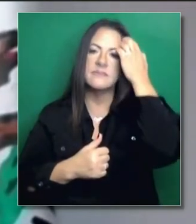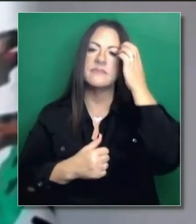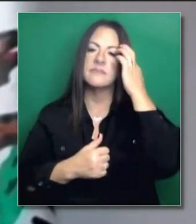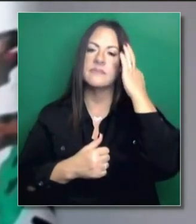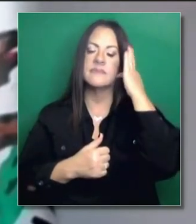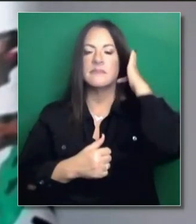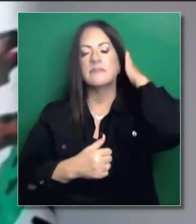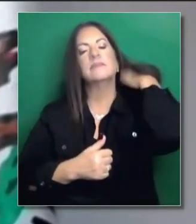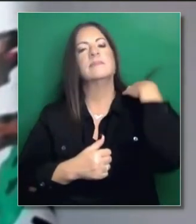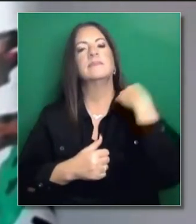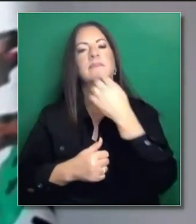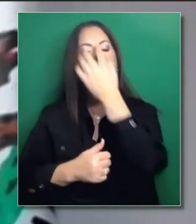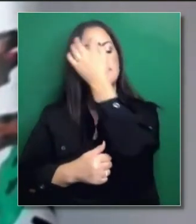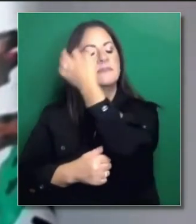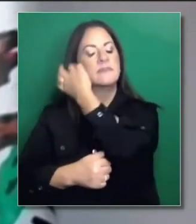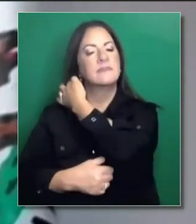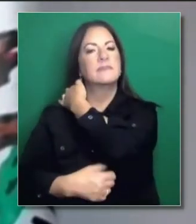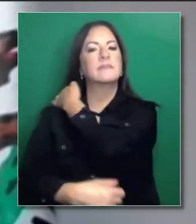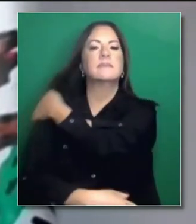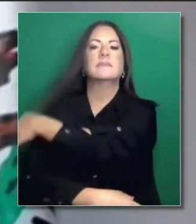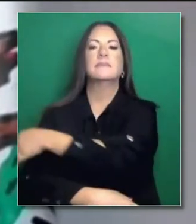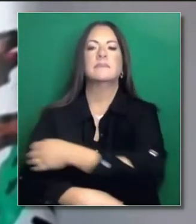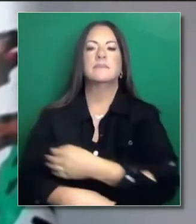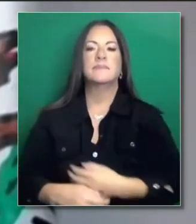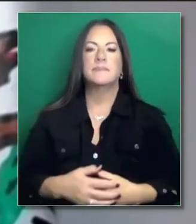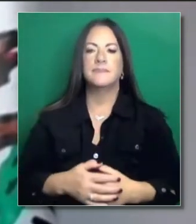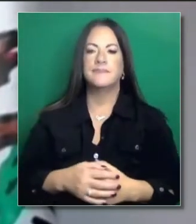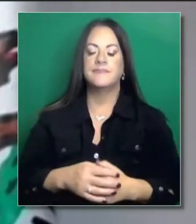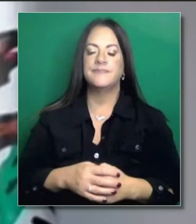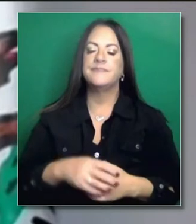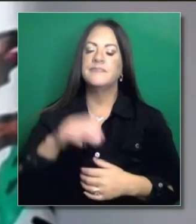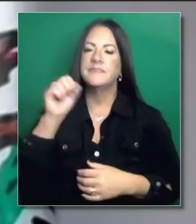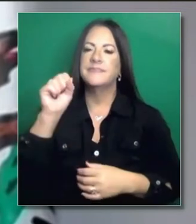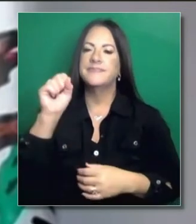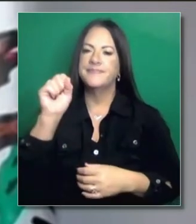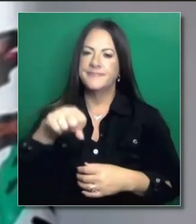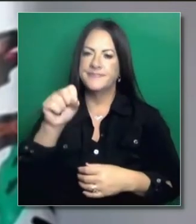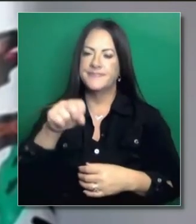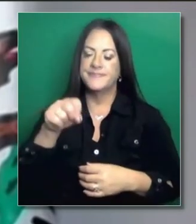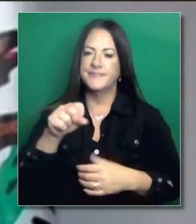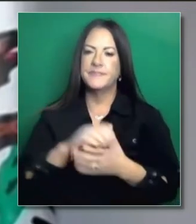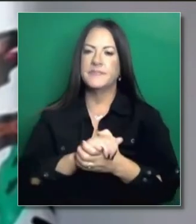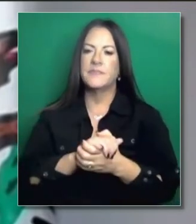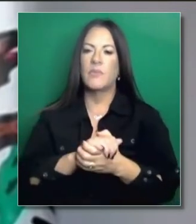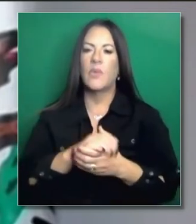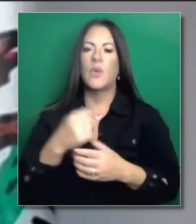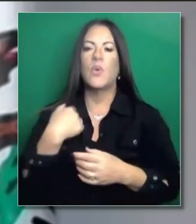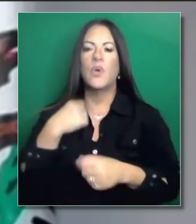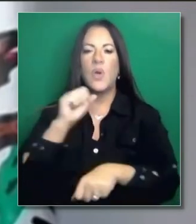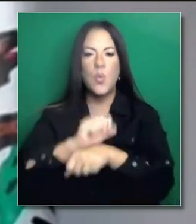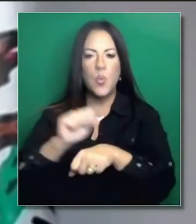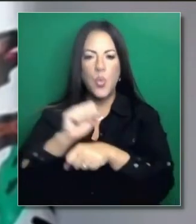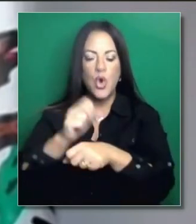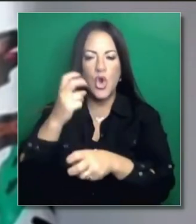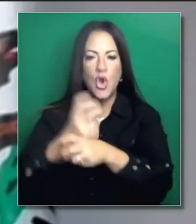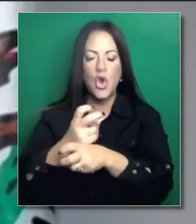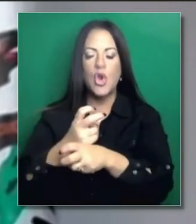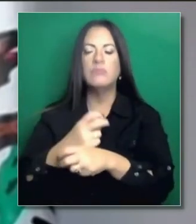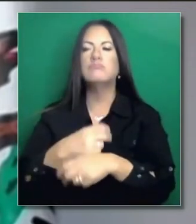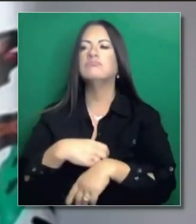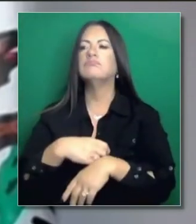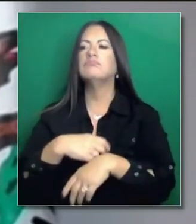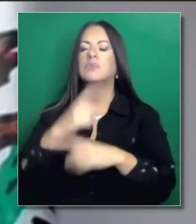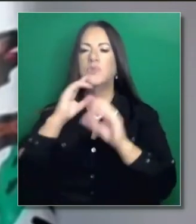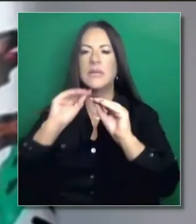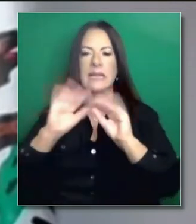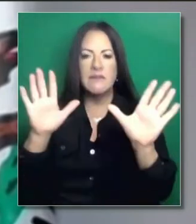Sí, gobernador. Hay dos partes para responder a esta pregunta. La primera parte es que activamente queremos